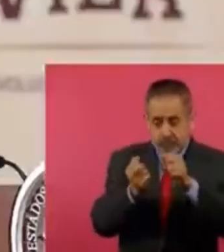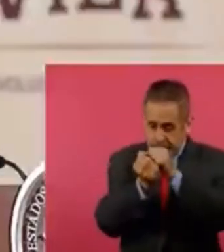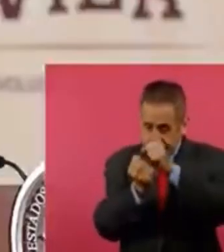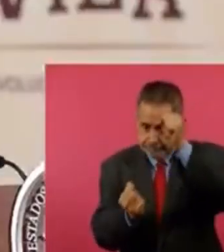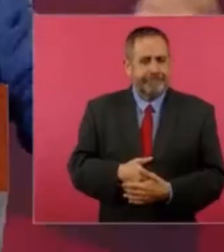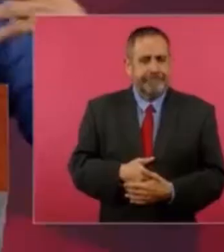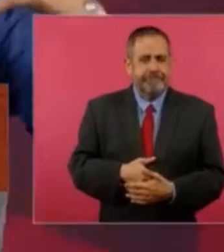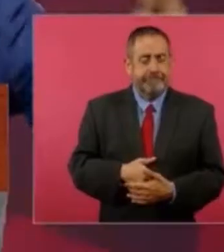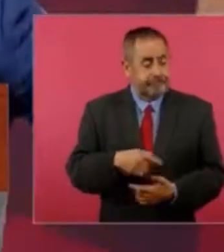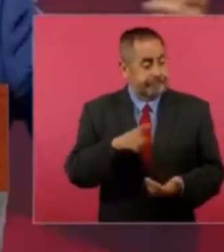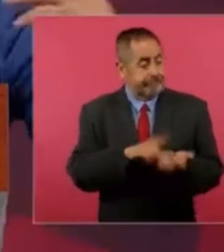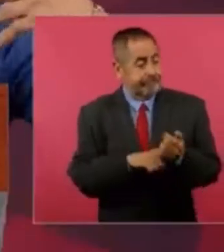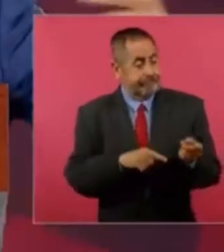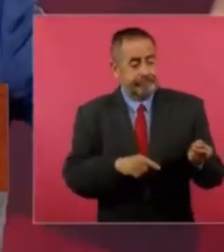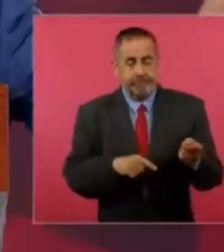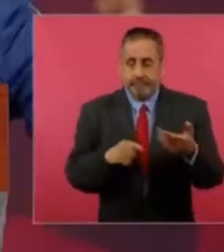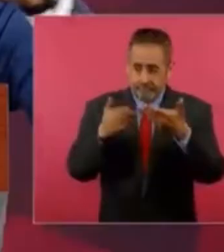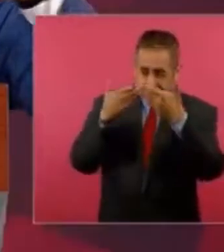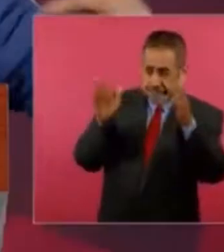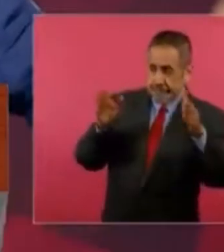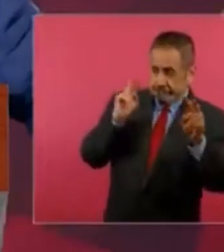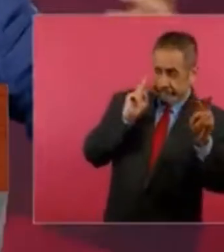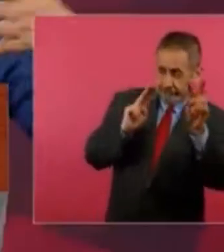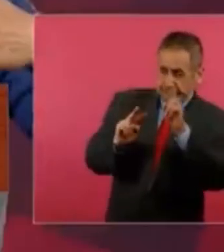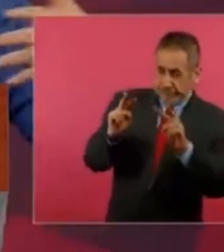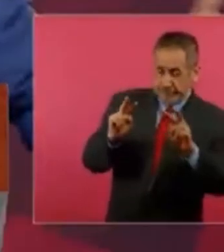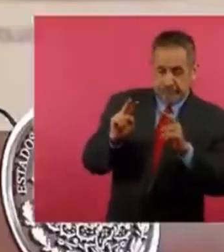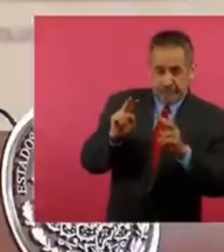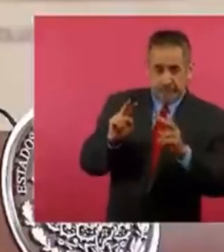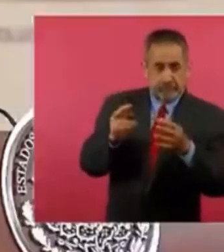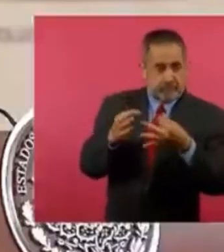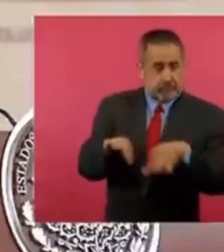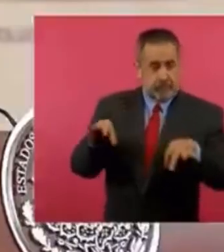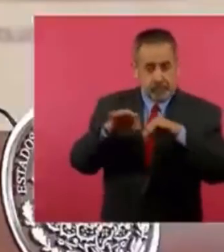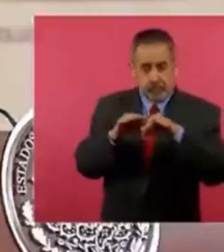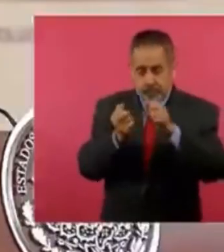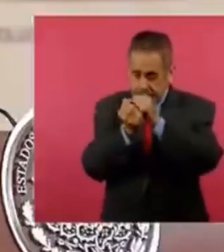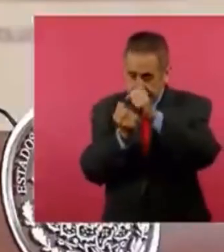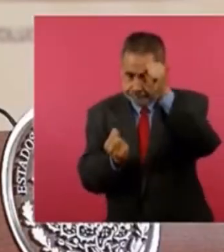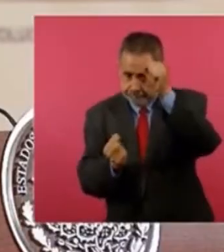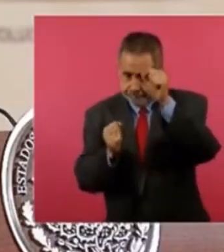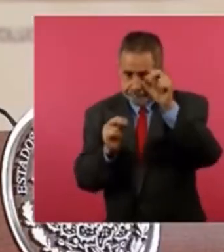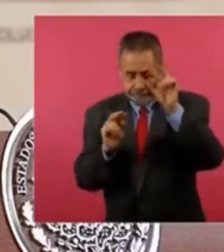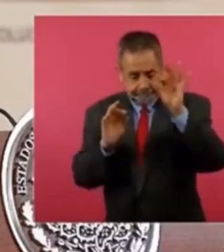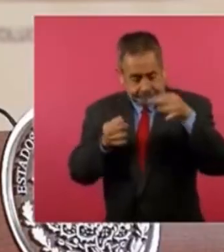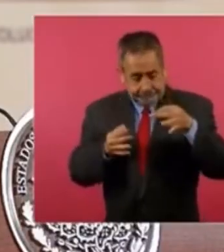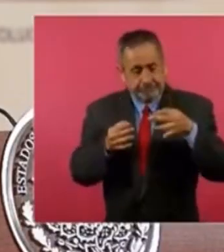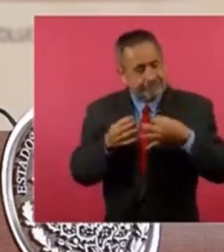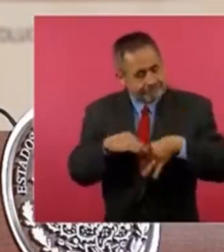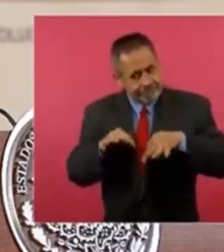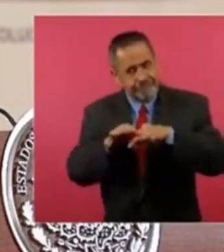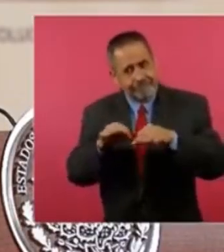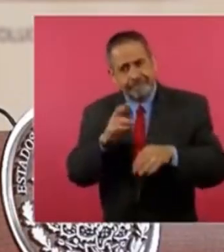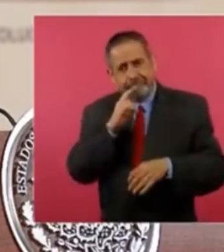discernir. Asimismo, insistió en que sus adversarios están muy mal acostumbrados y quisieran silenciarlos.